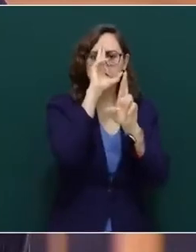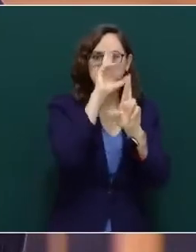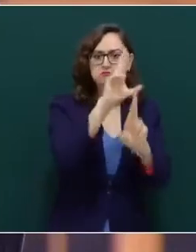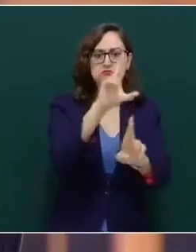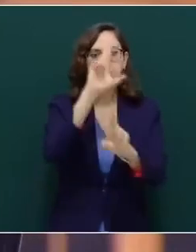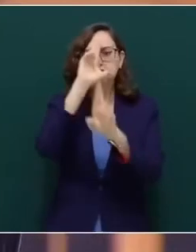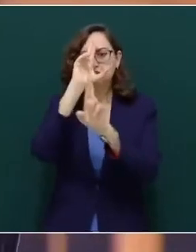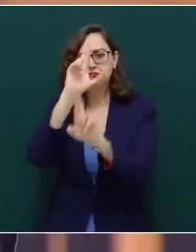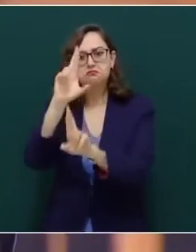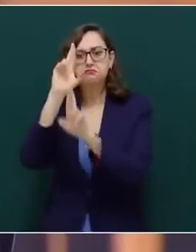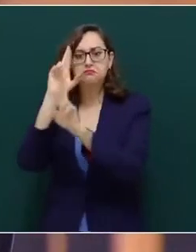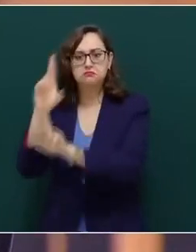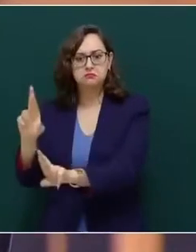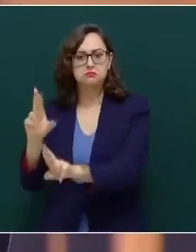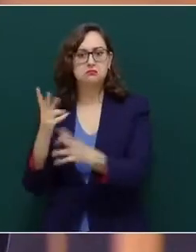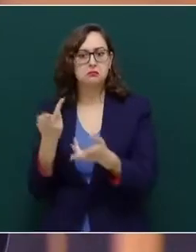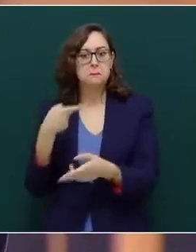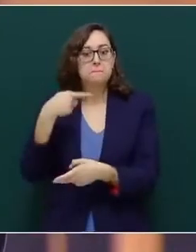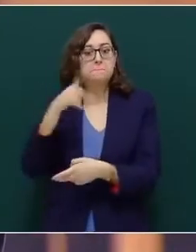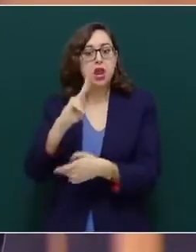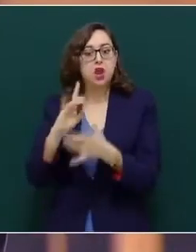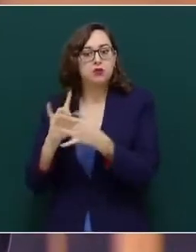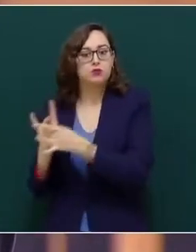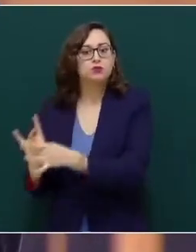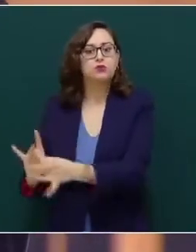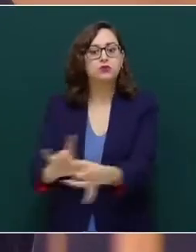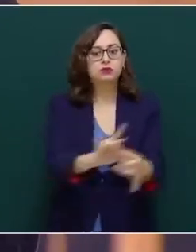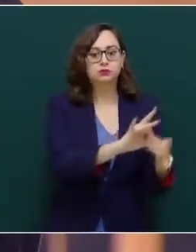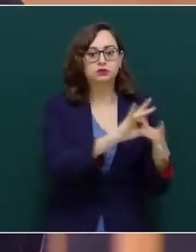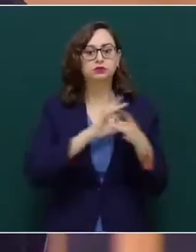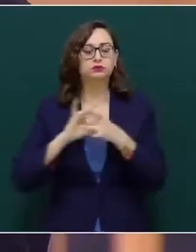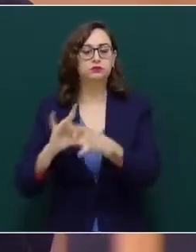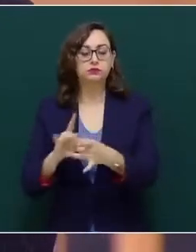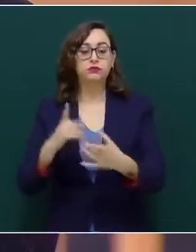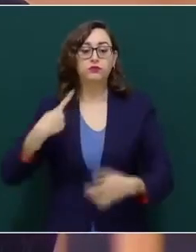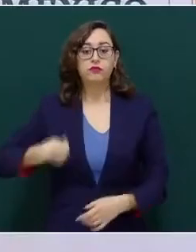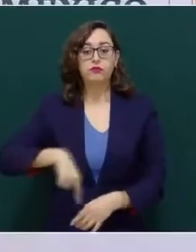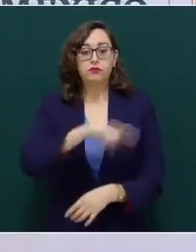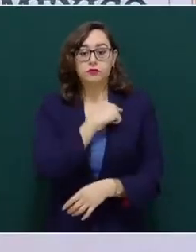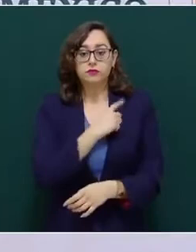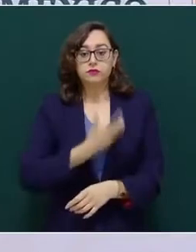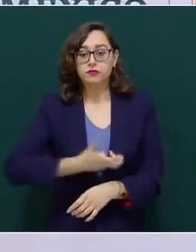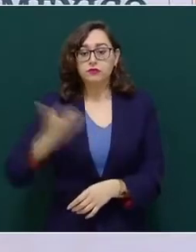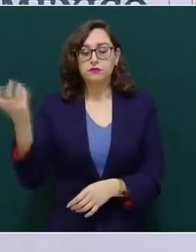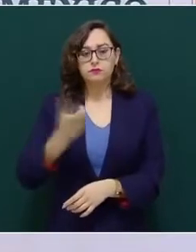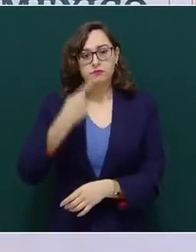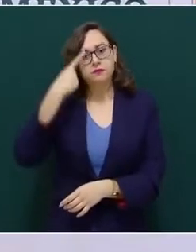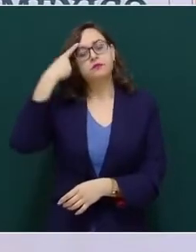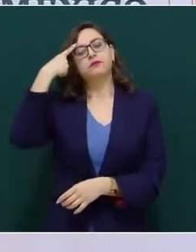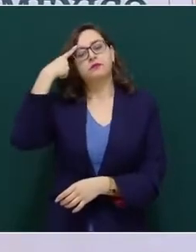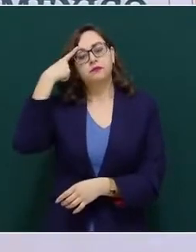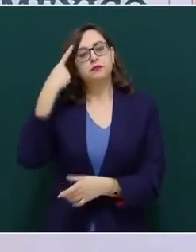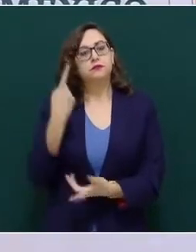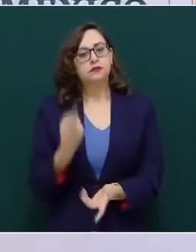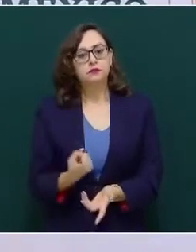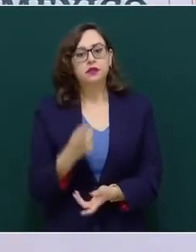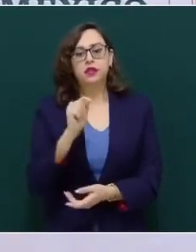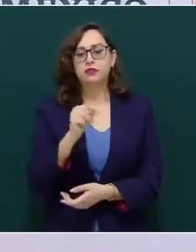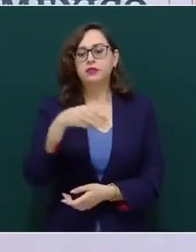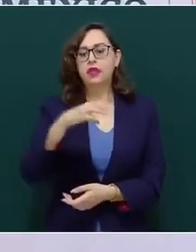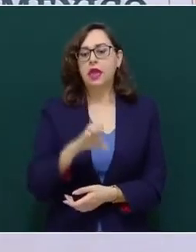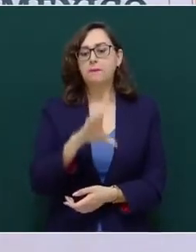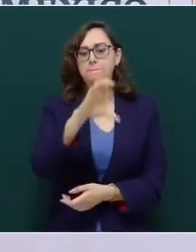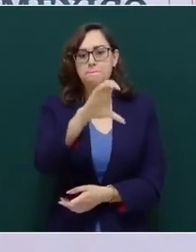práctica en la concepción y en la aplicación del tratado económico y